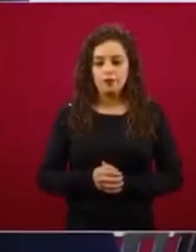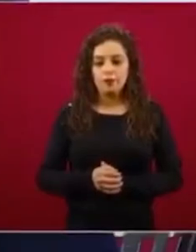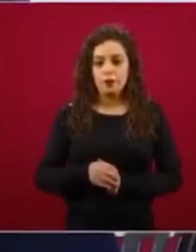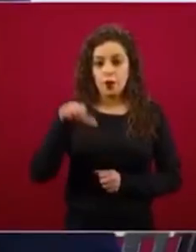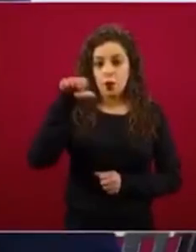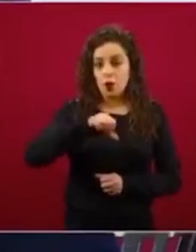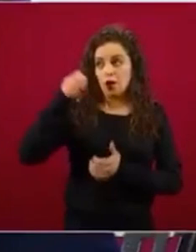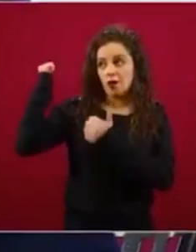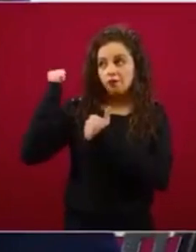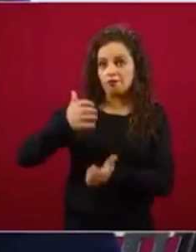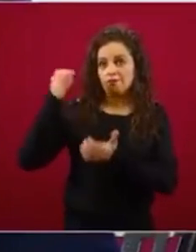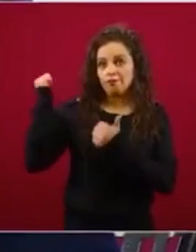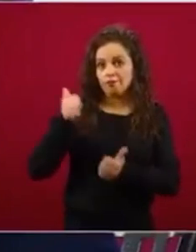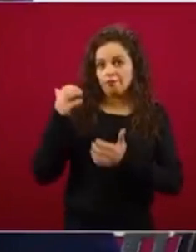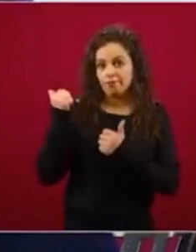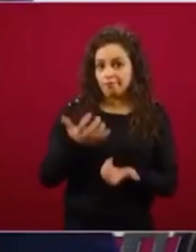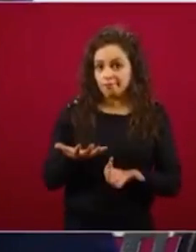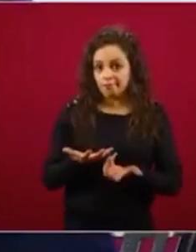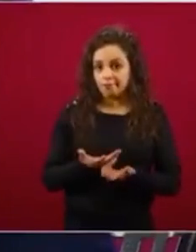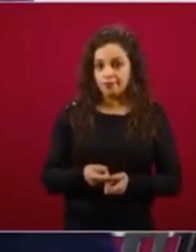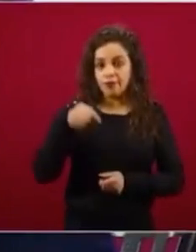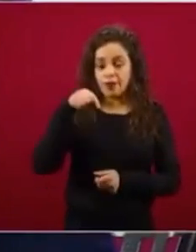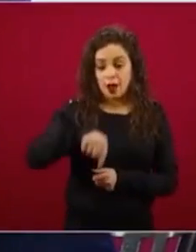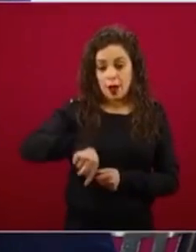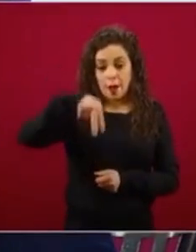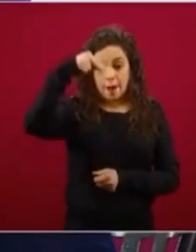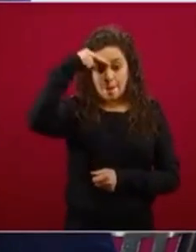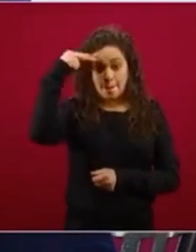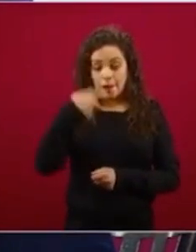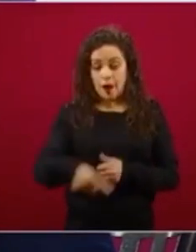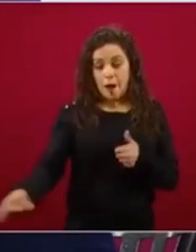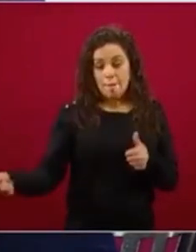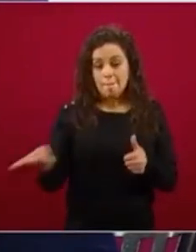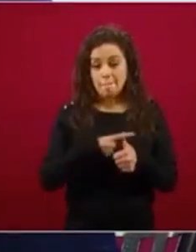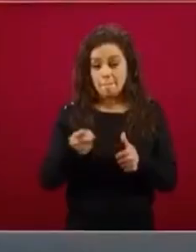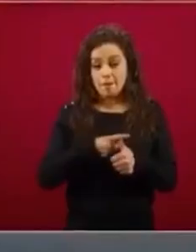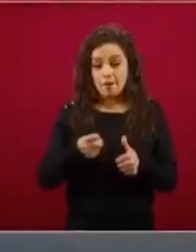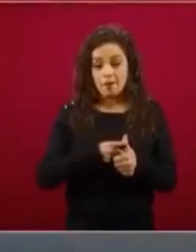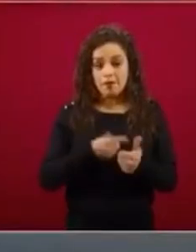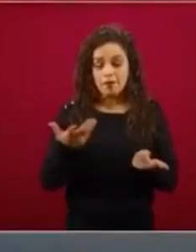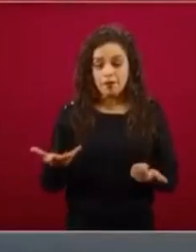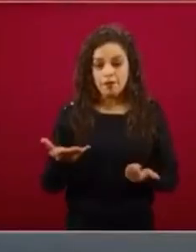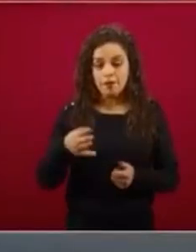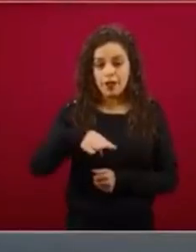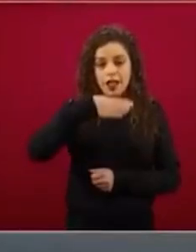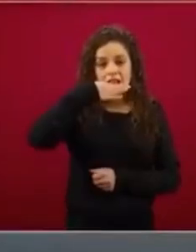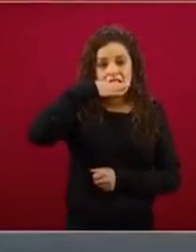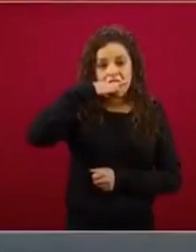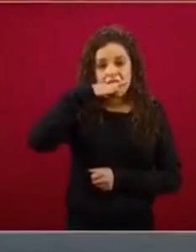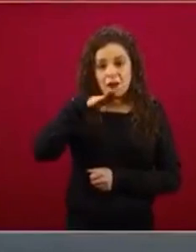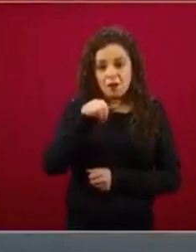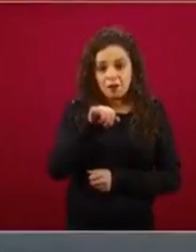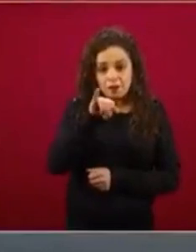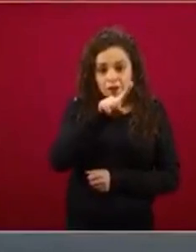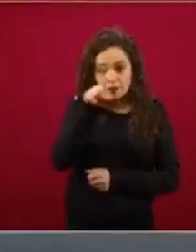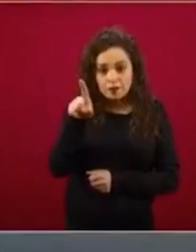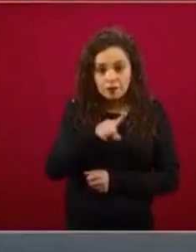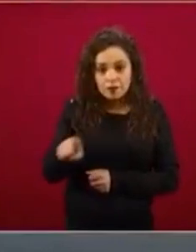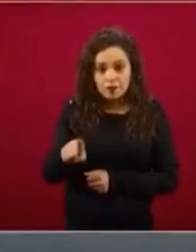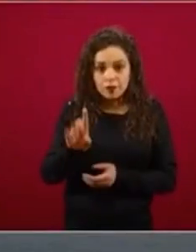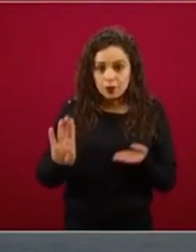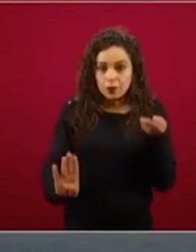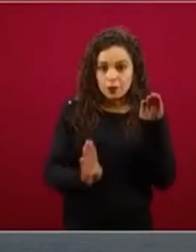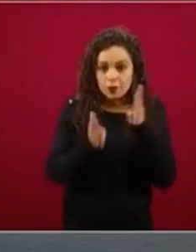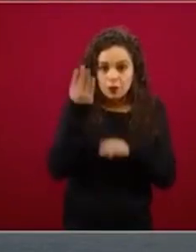México es el primer importador de maíz del mundo y esto es verdaderamente paradójico, porque somos el centro de origen, somos